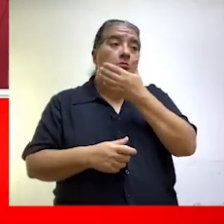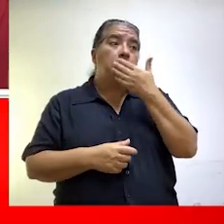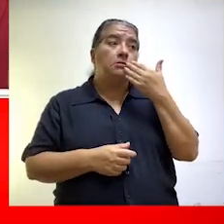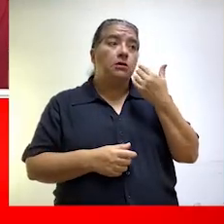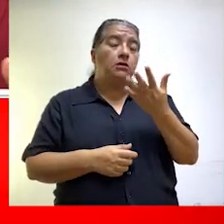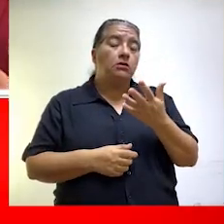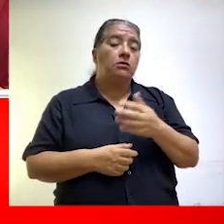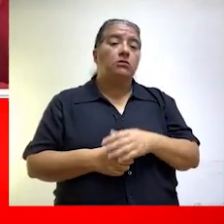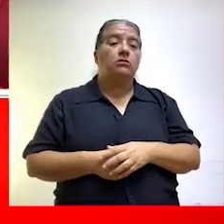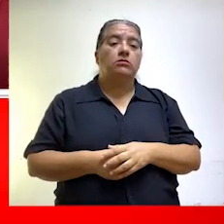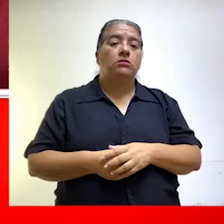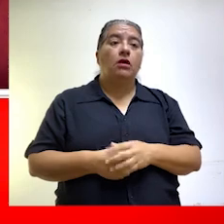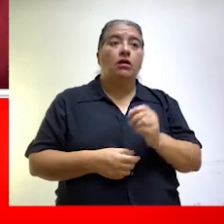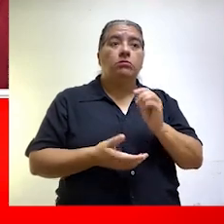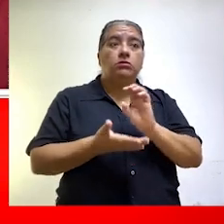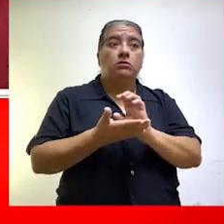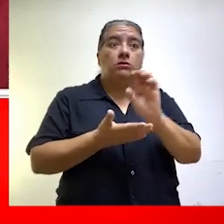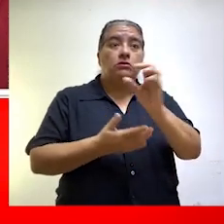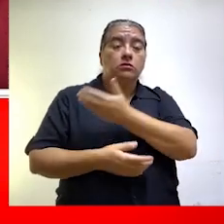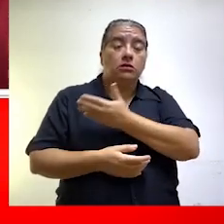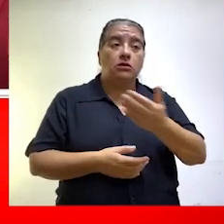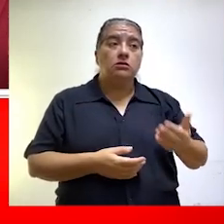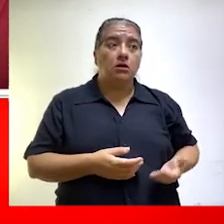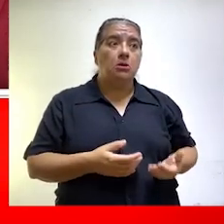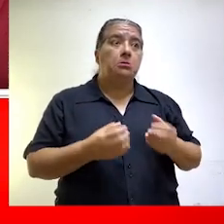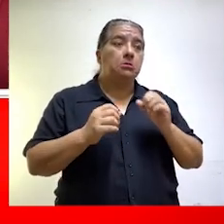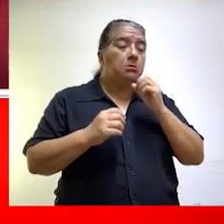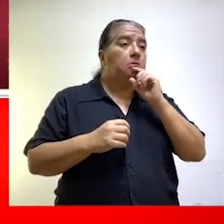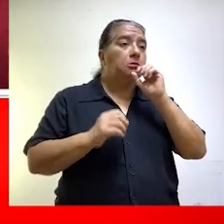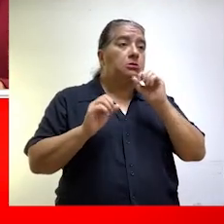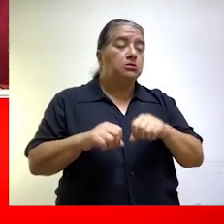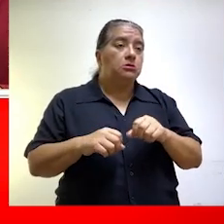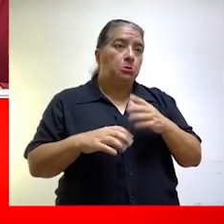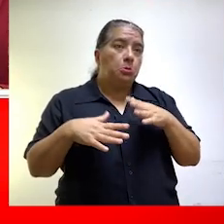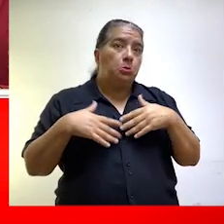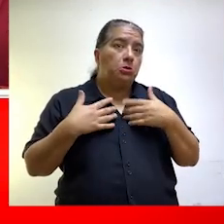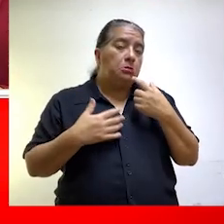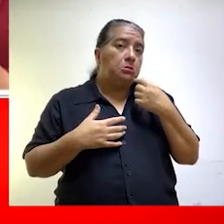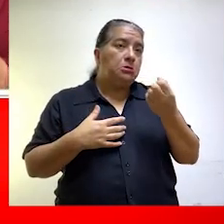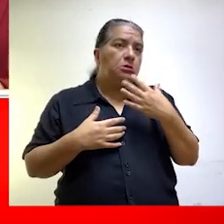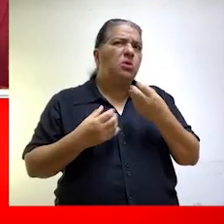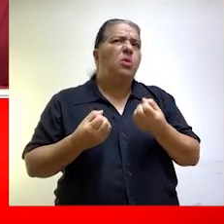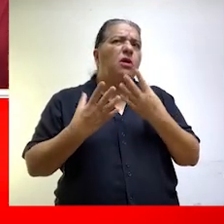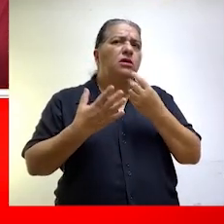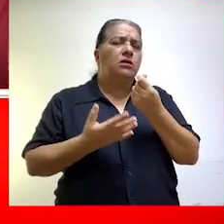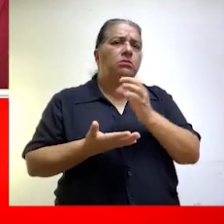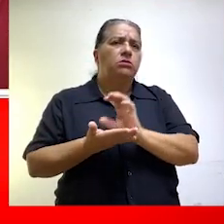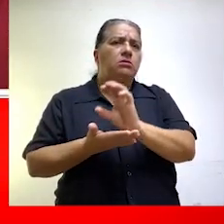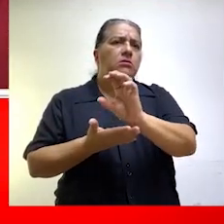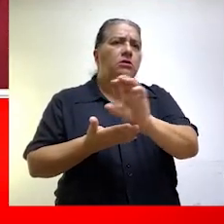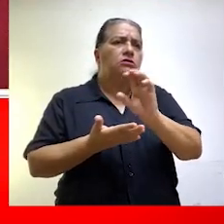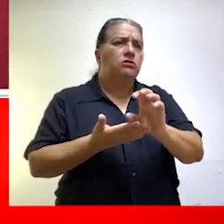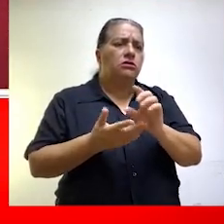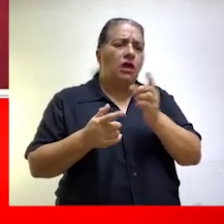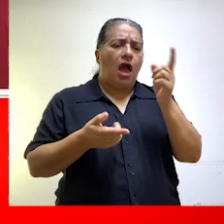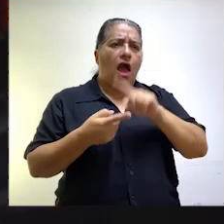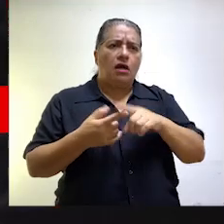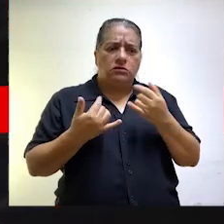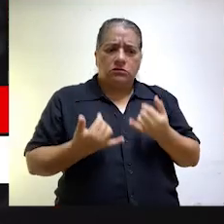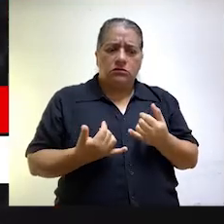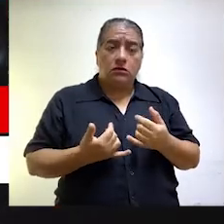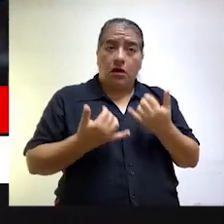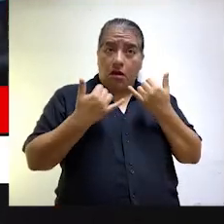Las inversiones públicas aseguran el desarrollo económico y social del país, ¿puedes decirnos cuántas inversiones públicas se registran a la fecha?